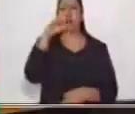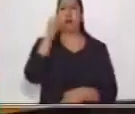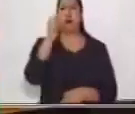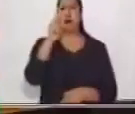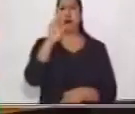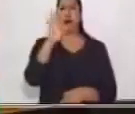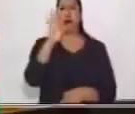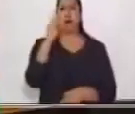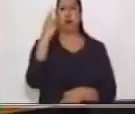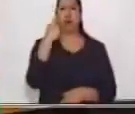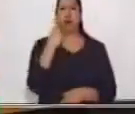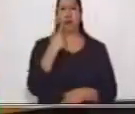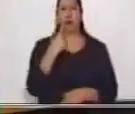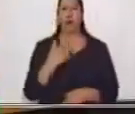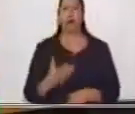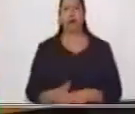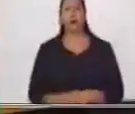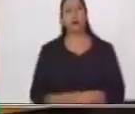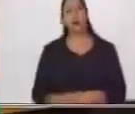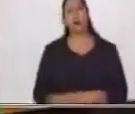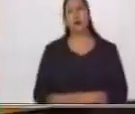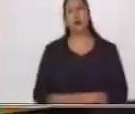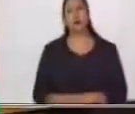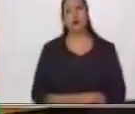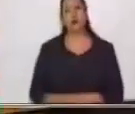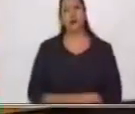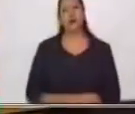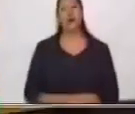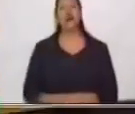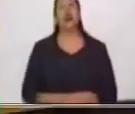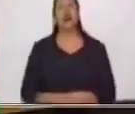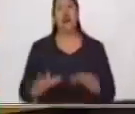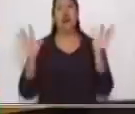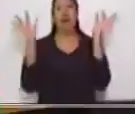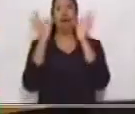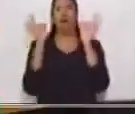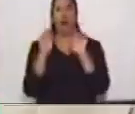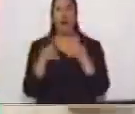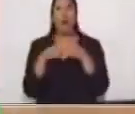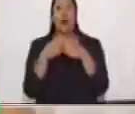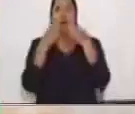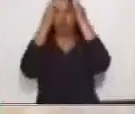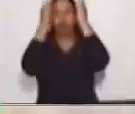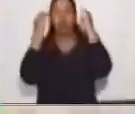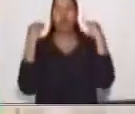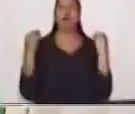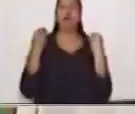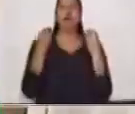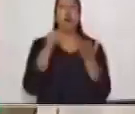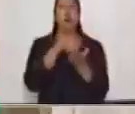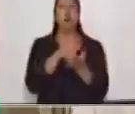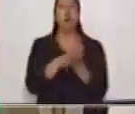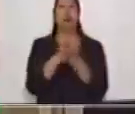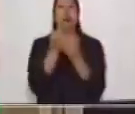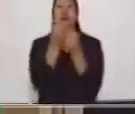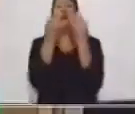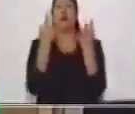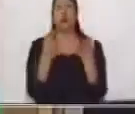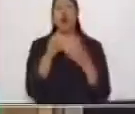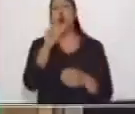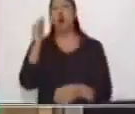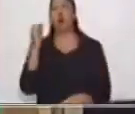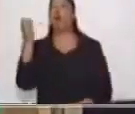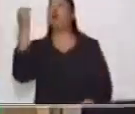Muy bien. Nuestros encabezados son tipos de peinados, marcas de conteo y la cantidad. Ahora,